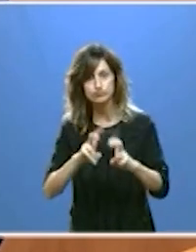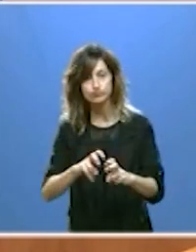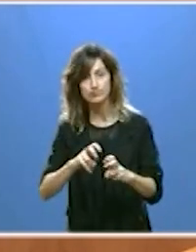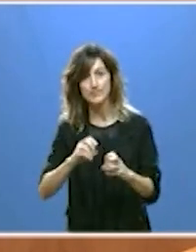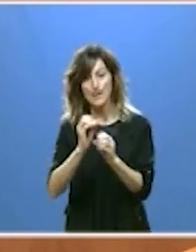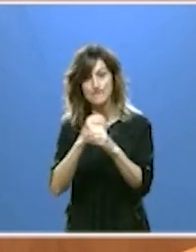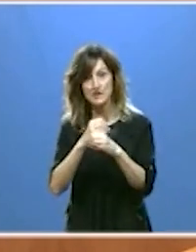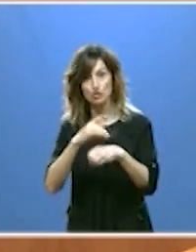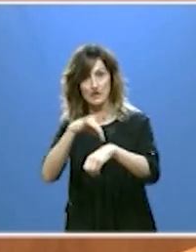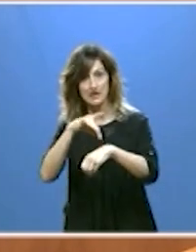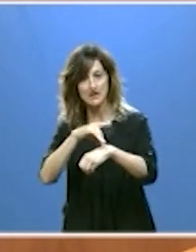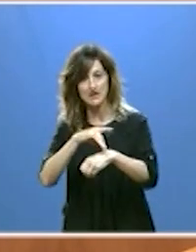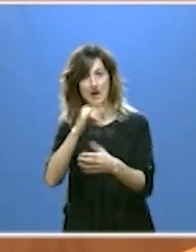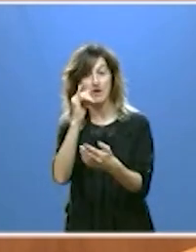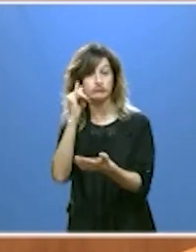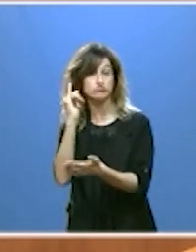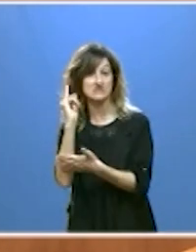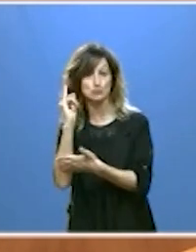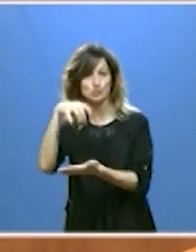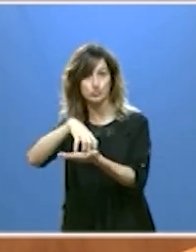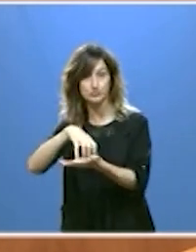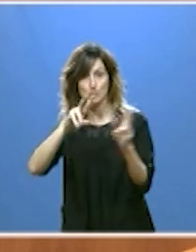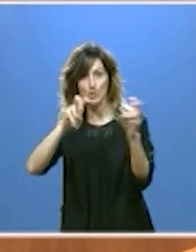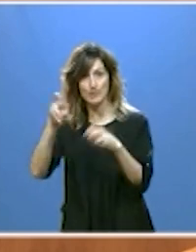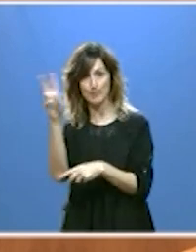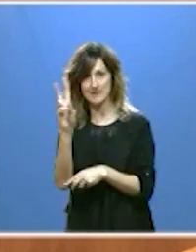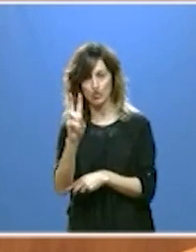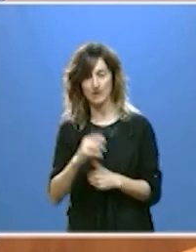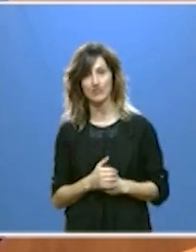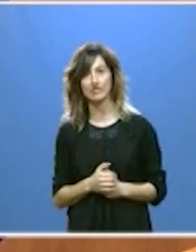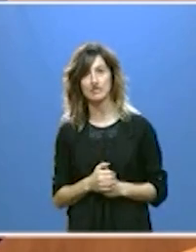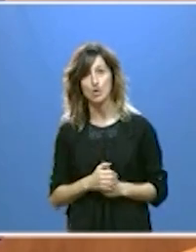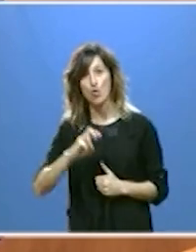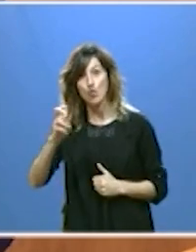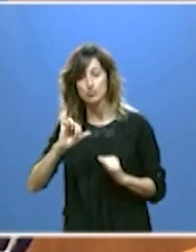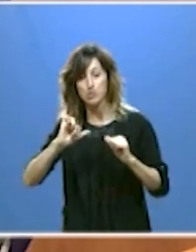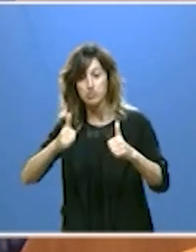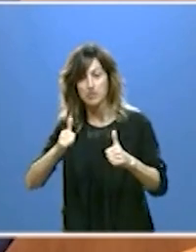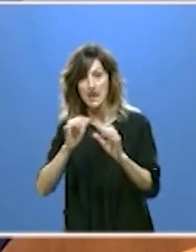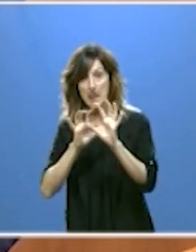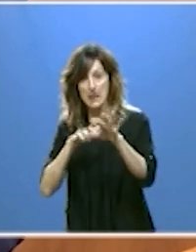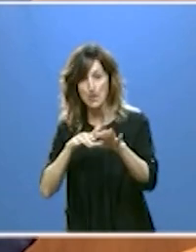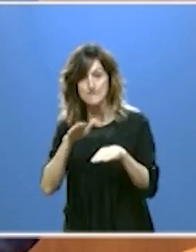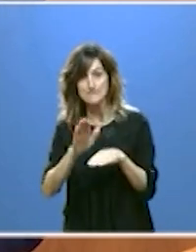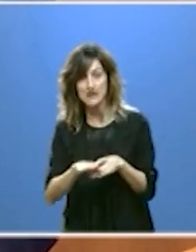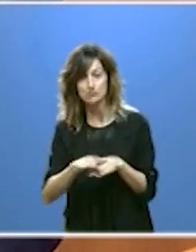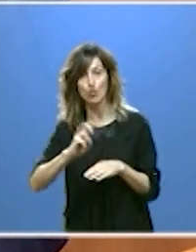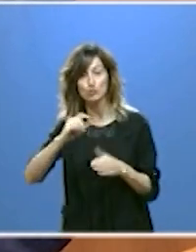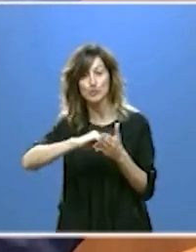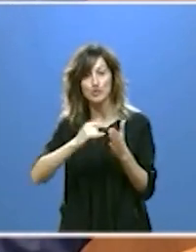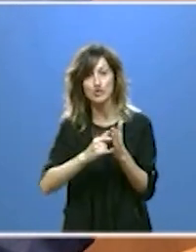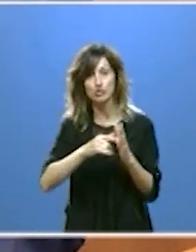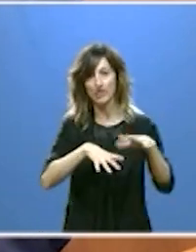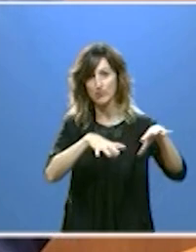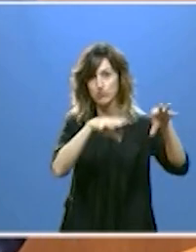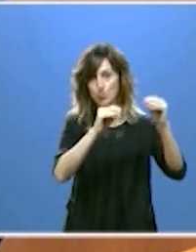biosanitaria con un nuevo instituto en Valladolid. Los primeros pasos de otro en León y otro en Proyecto en Burgos